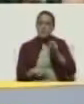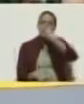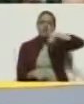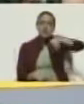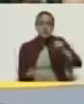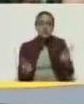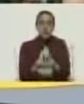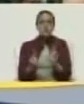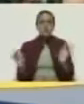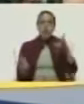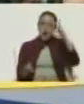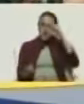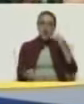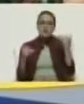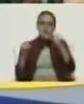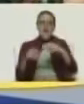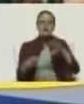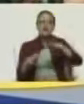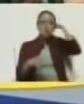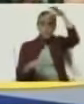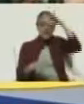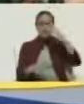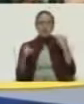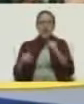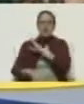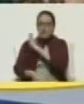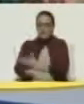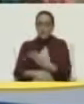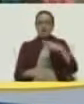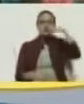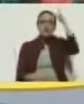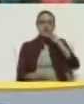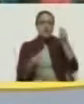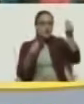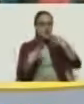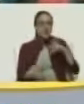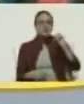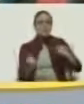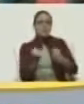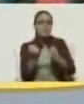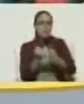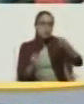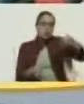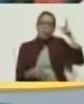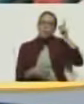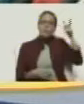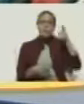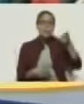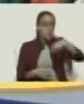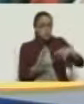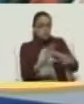fuerza de Dios y la fuerza del pueblo. Y llevamos la onda de David. Y siempre venceremos.